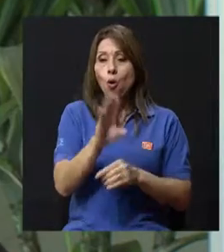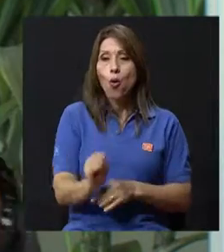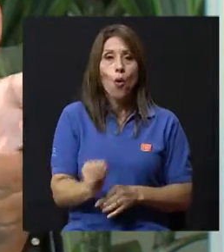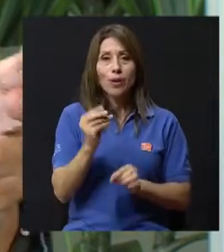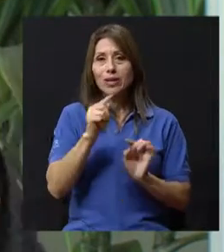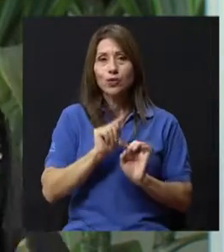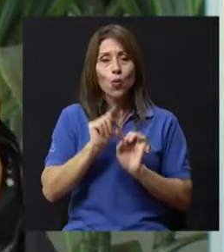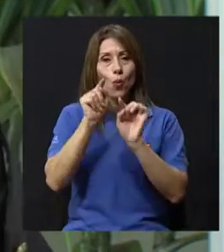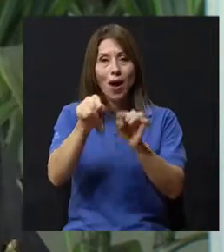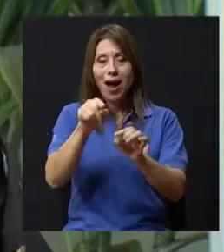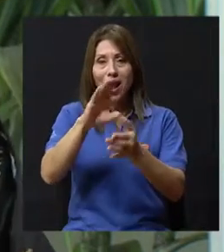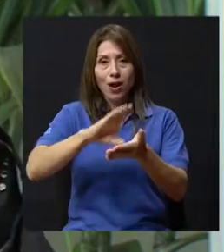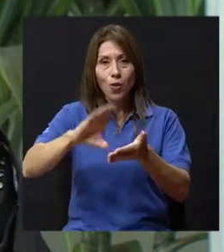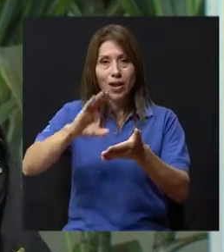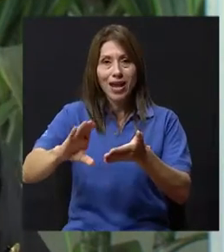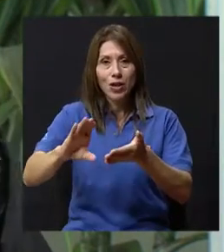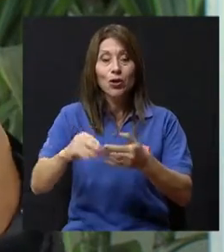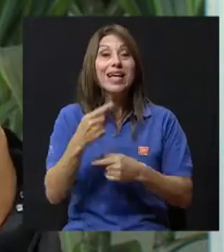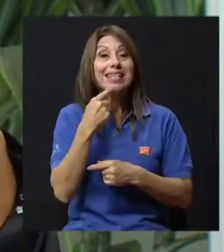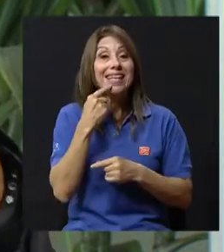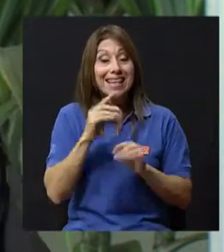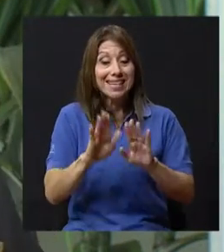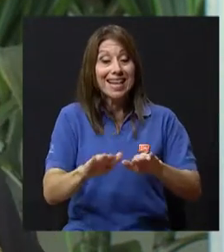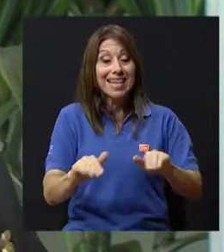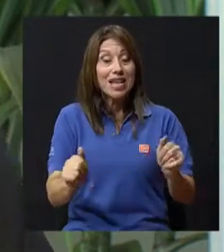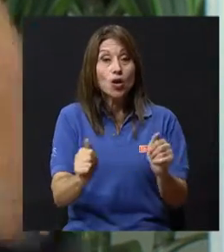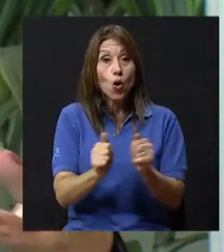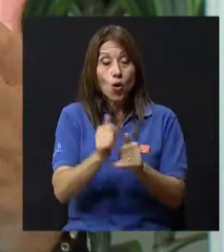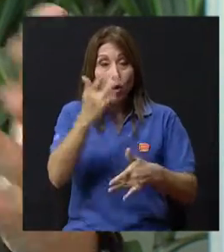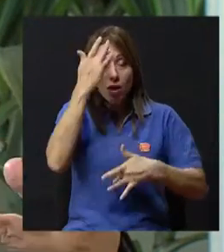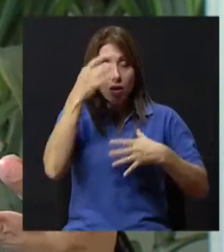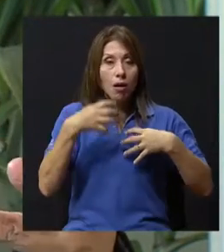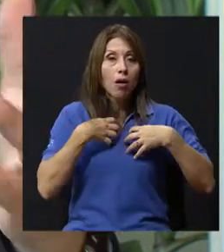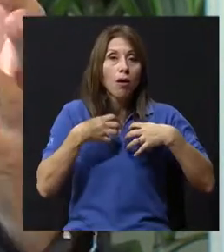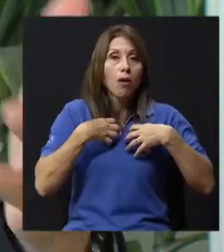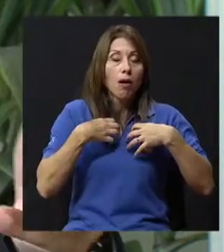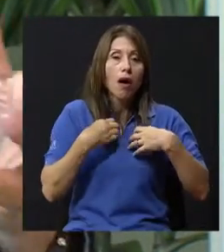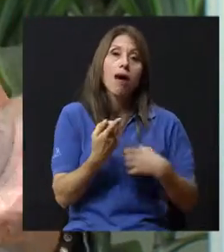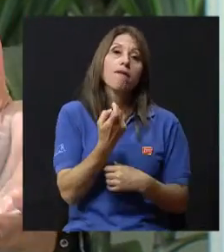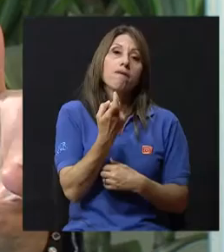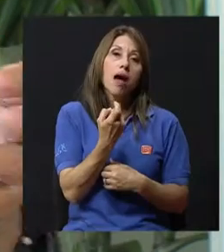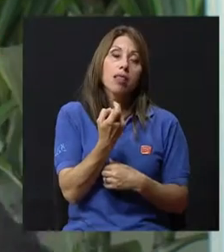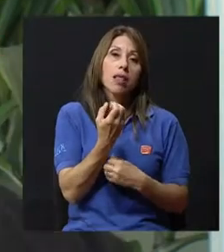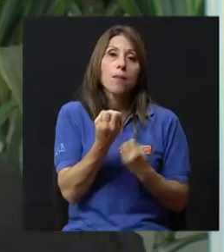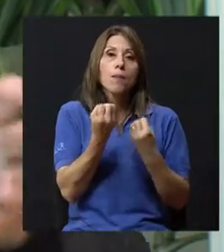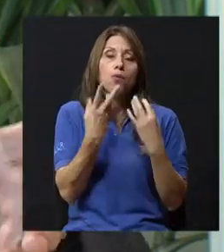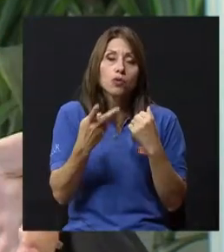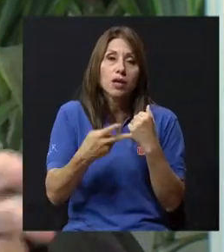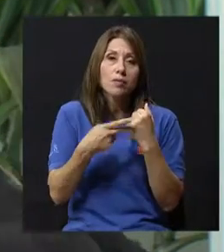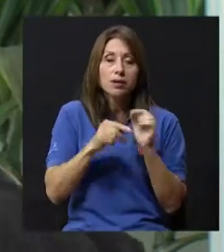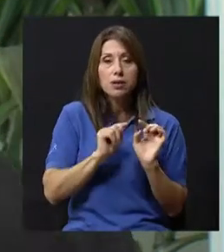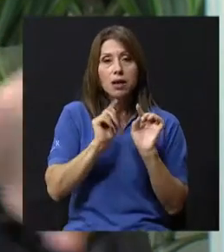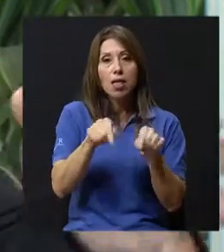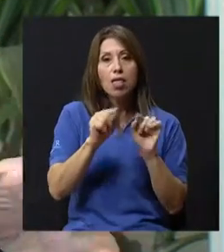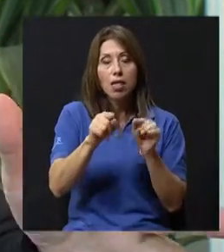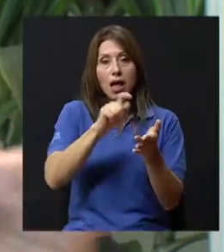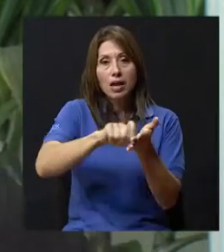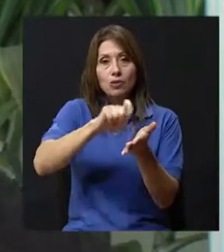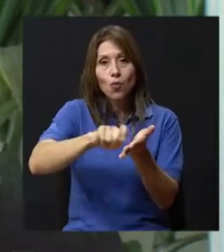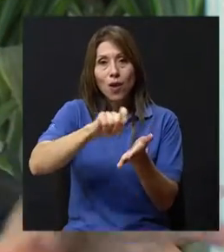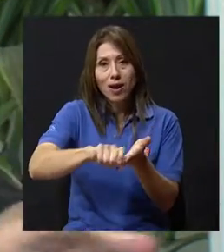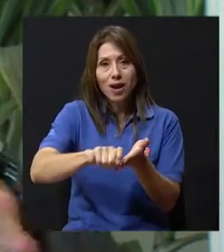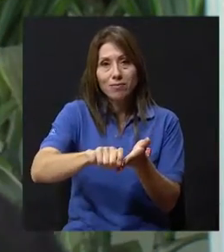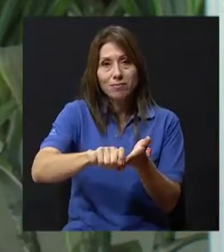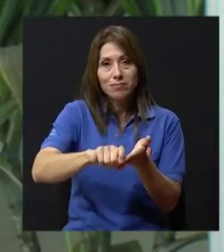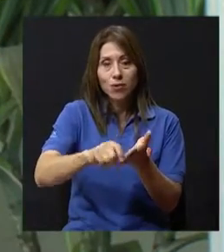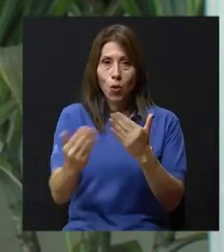etc. Por ejemplo, se dice que el niño con asma falta cinco veces más a la escuela o al colegio que lo que falta otro